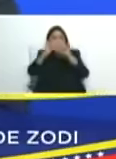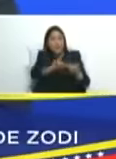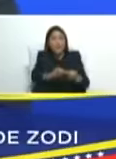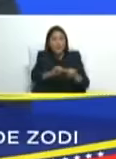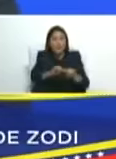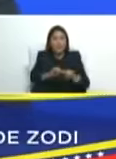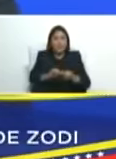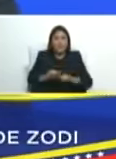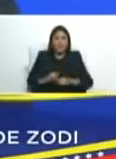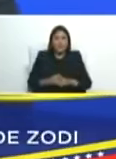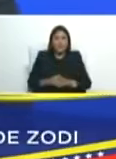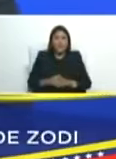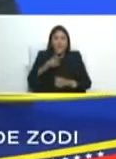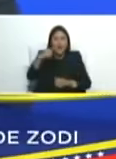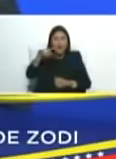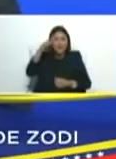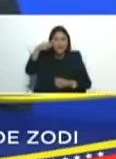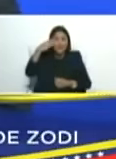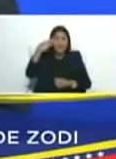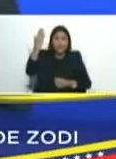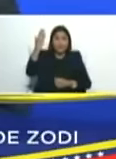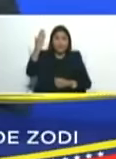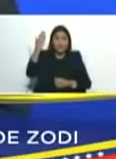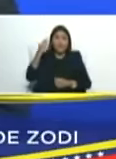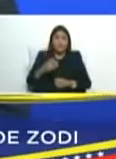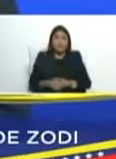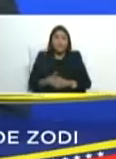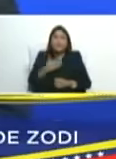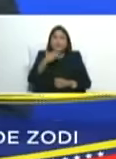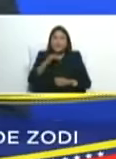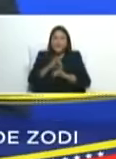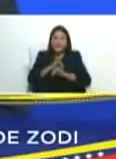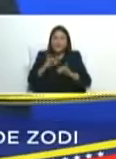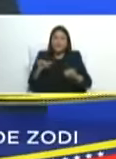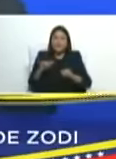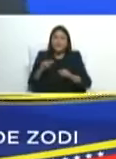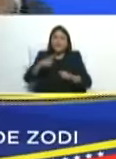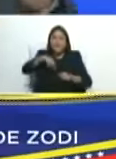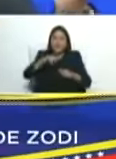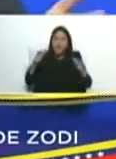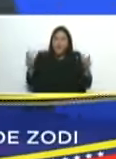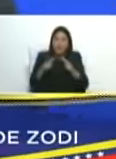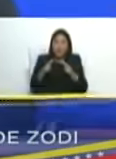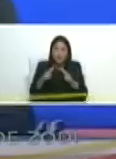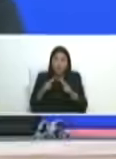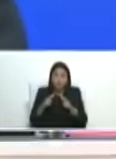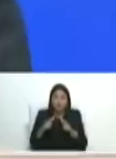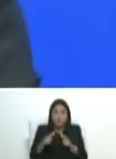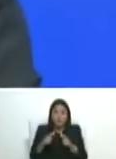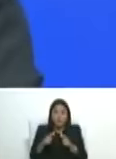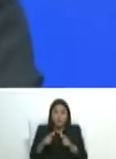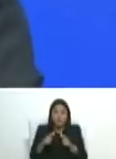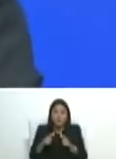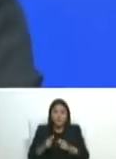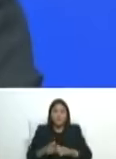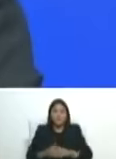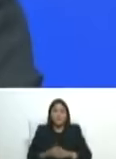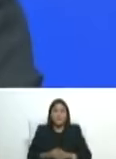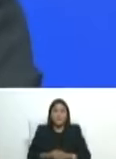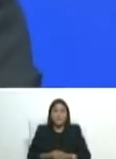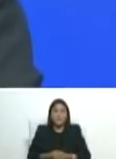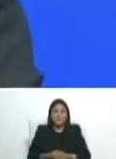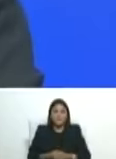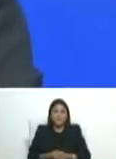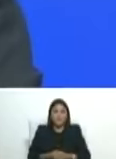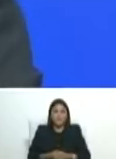30 años por ahí tenemos un videito y con esto quiero ir despidiendo este pequeño encuentro de esta gran reunión que hemos tenido con